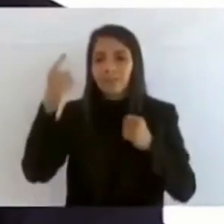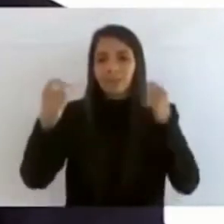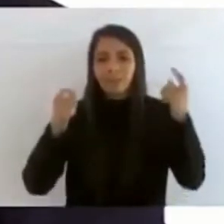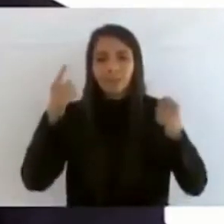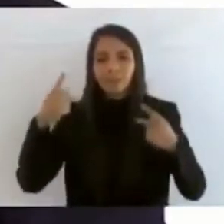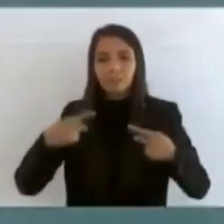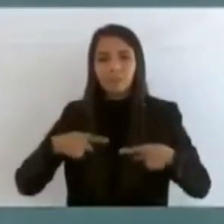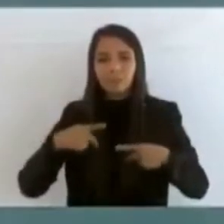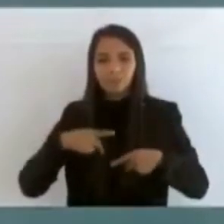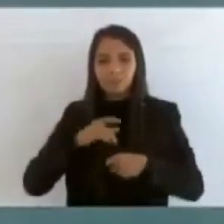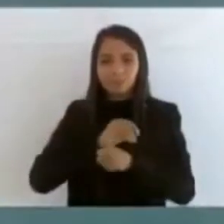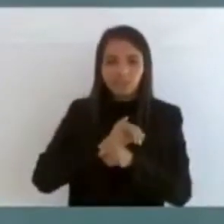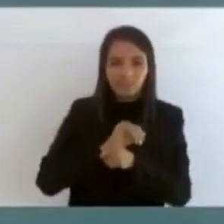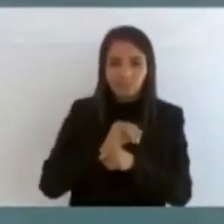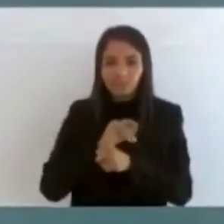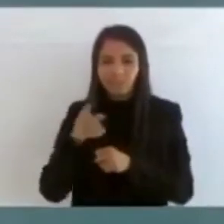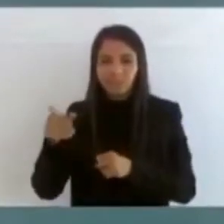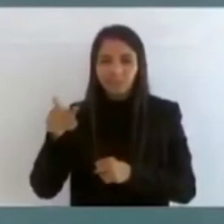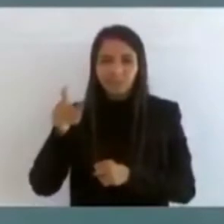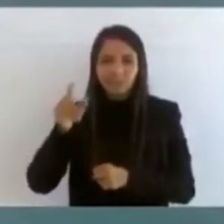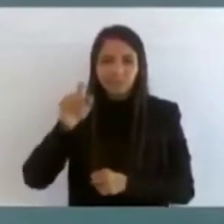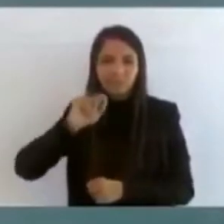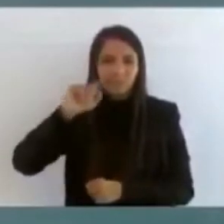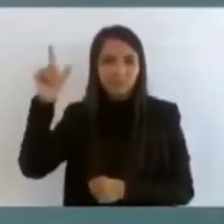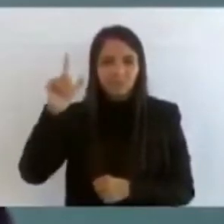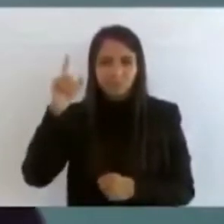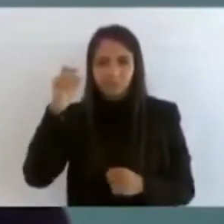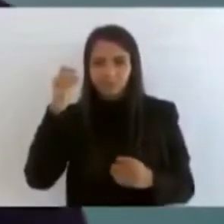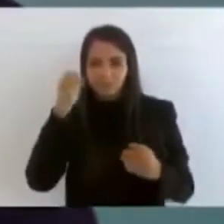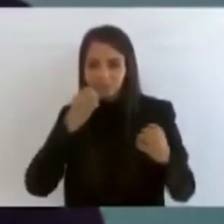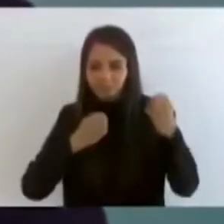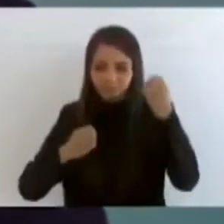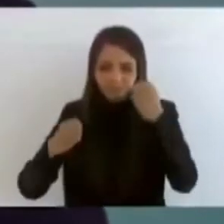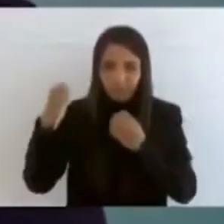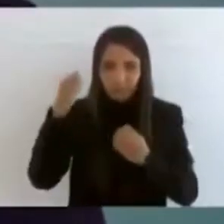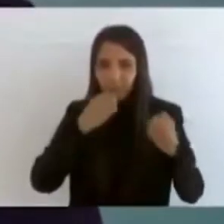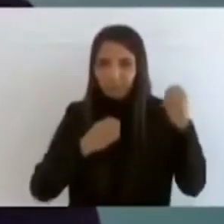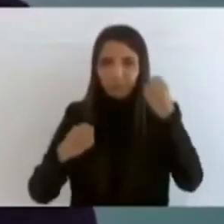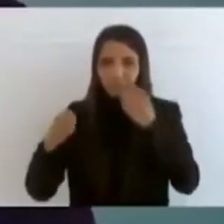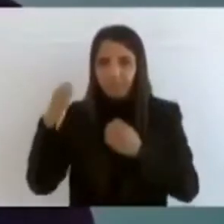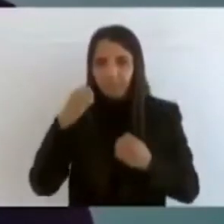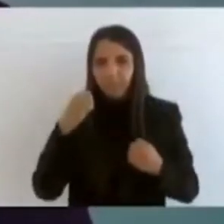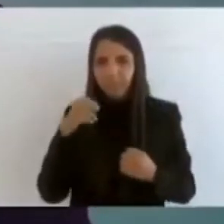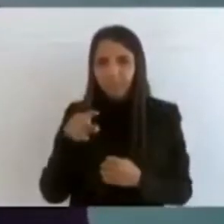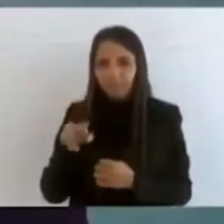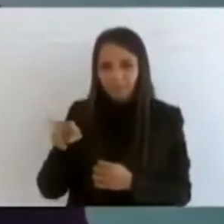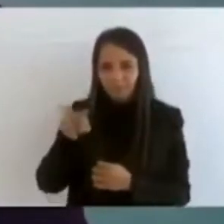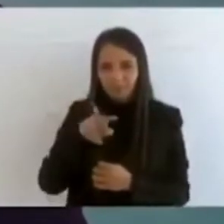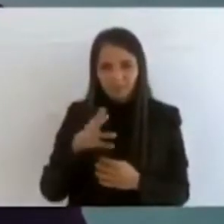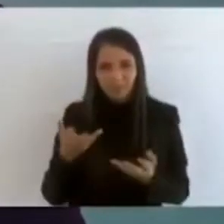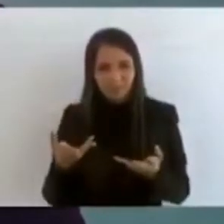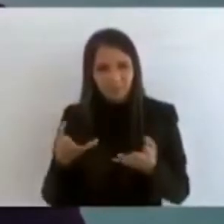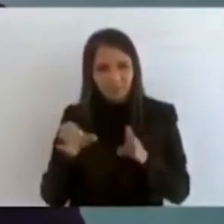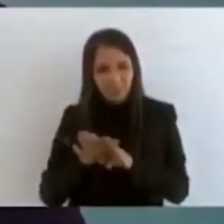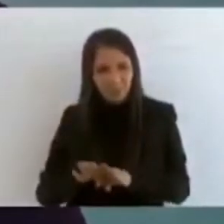se preguntan cómo es